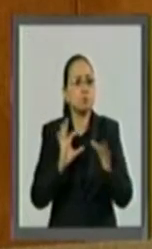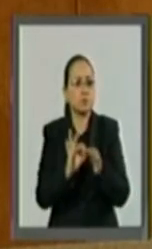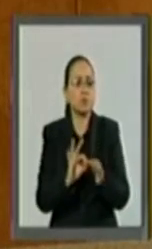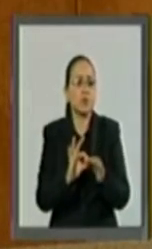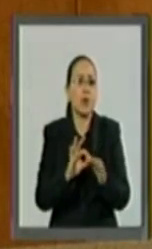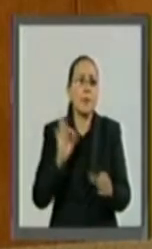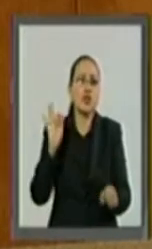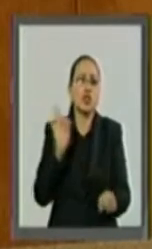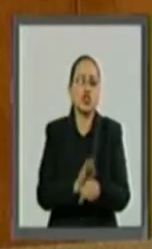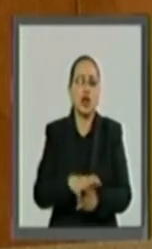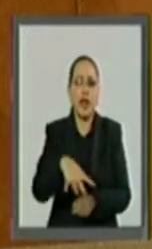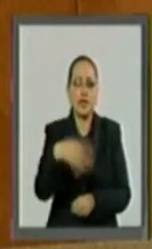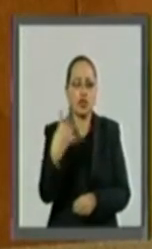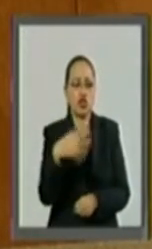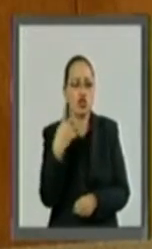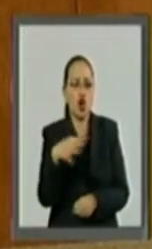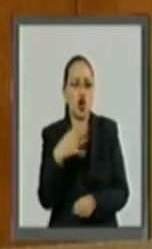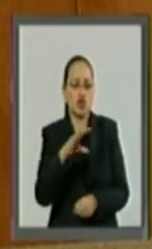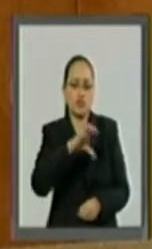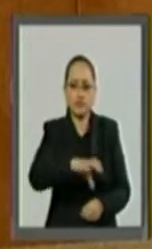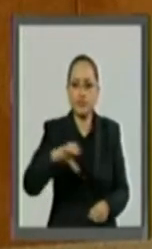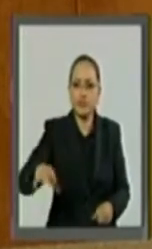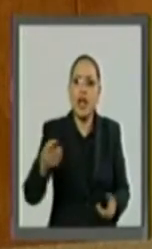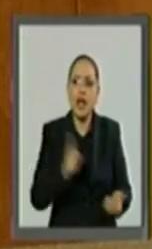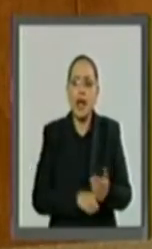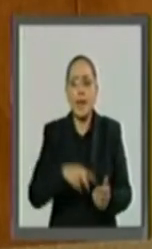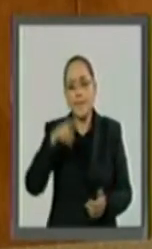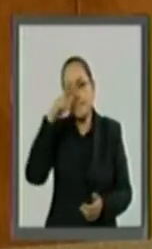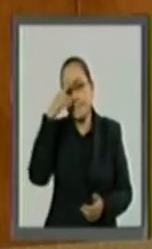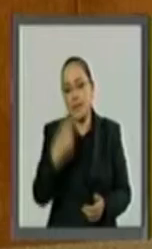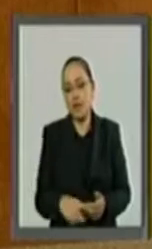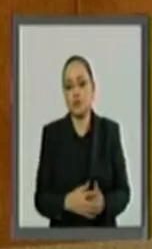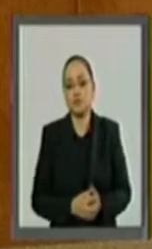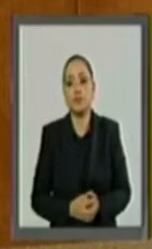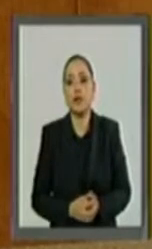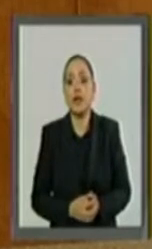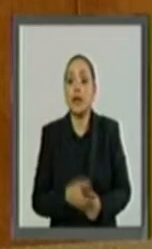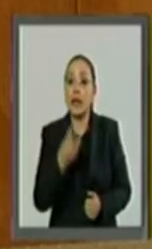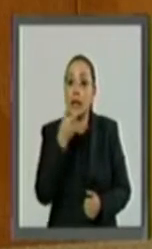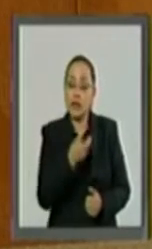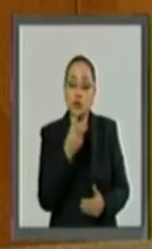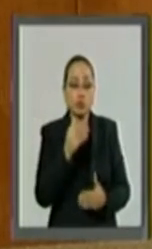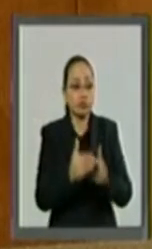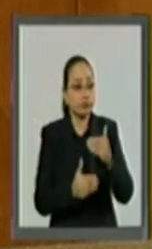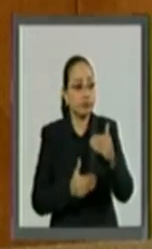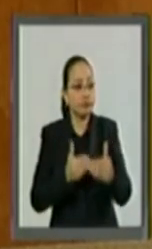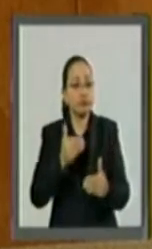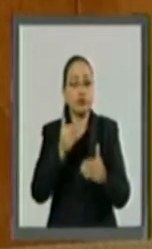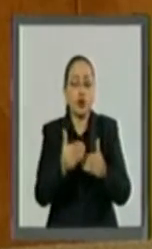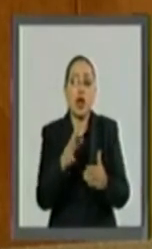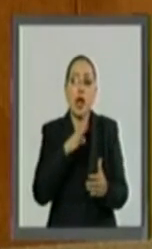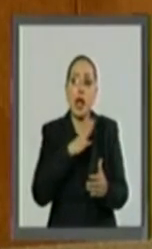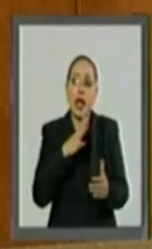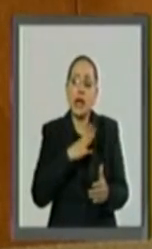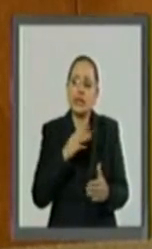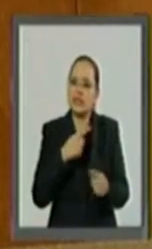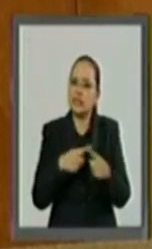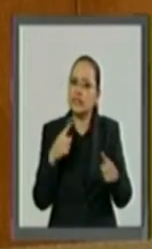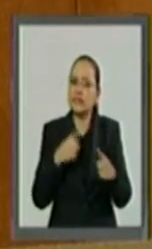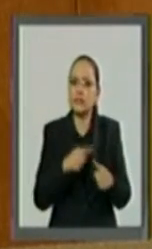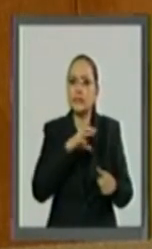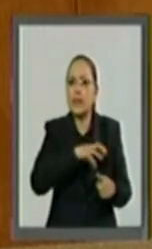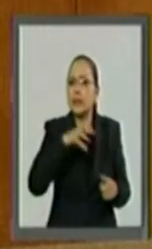14 denominaciones de origen de México, liberación paulatina de cientos de sectores